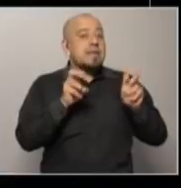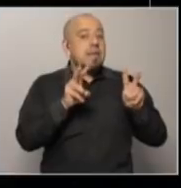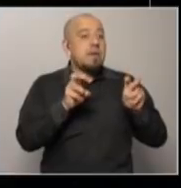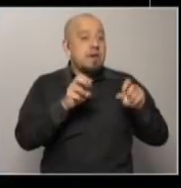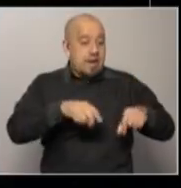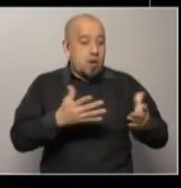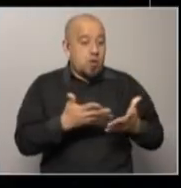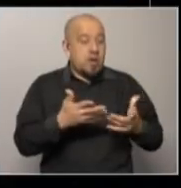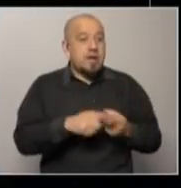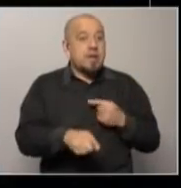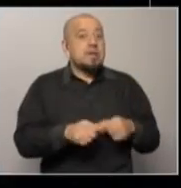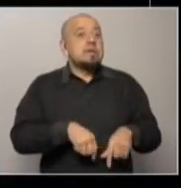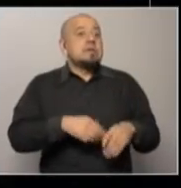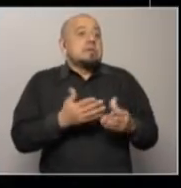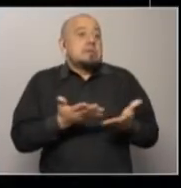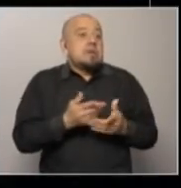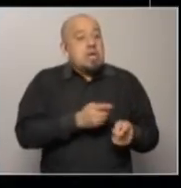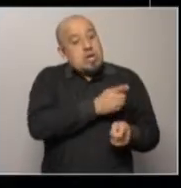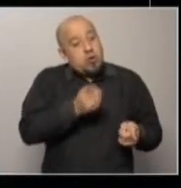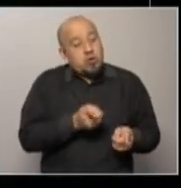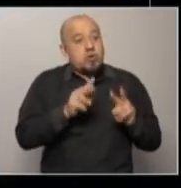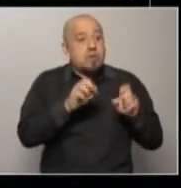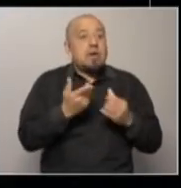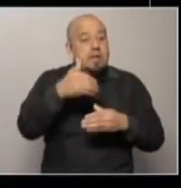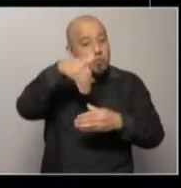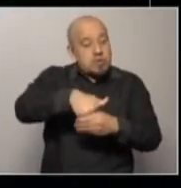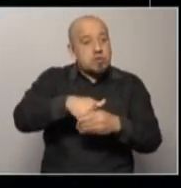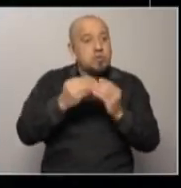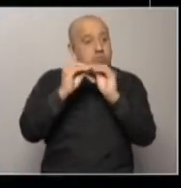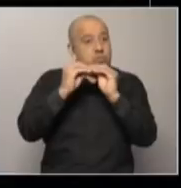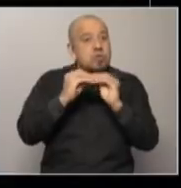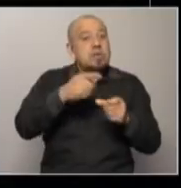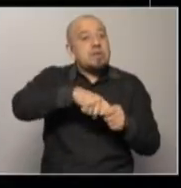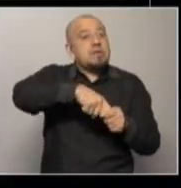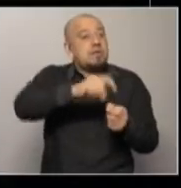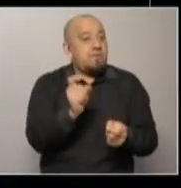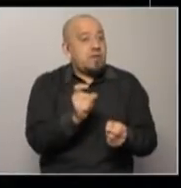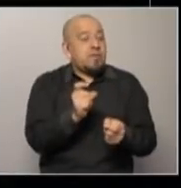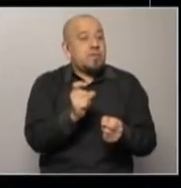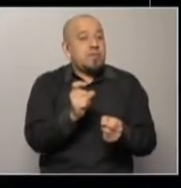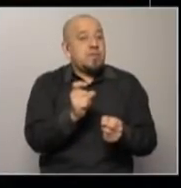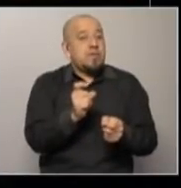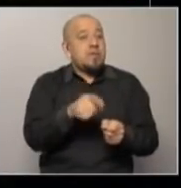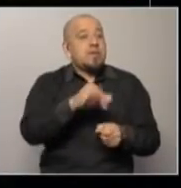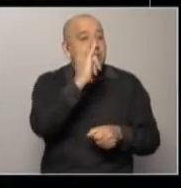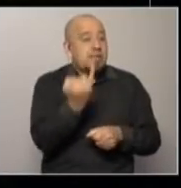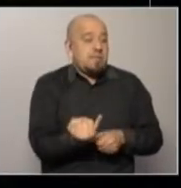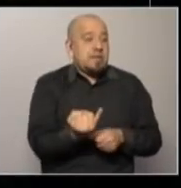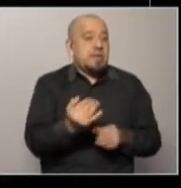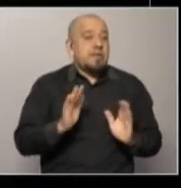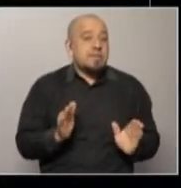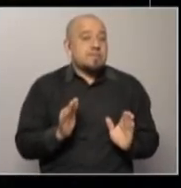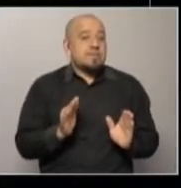en sí, viene a contaminar el otro tema, ¿no? Que es la votación del desafuero del